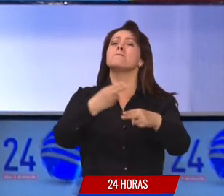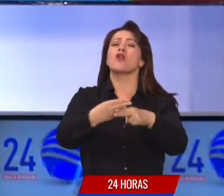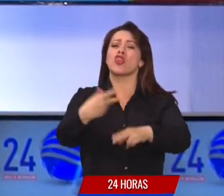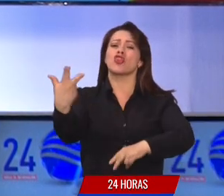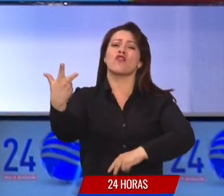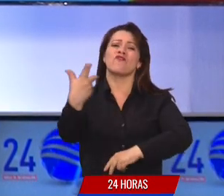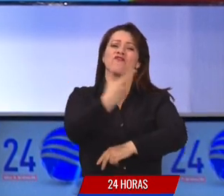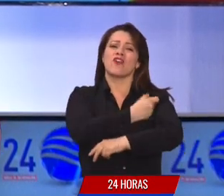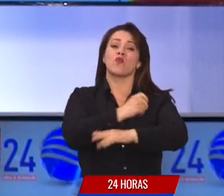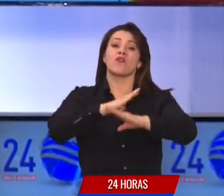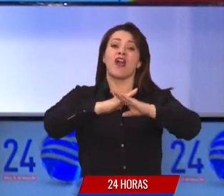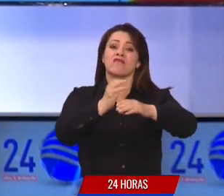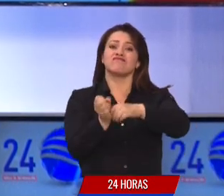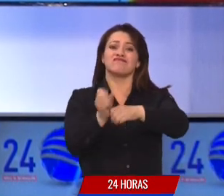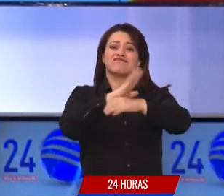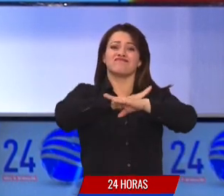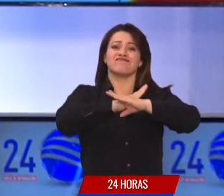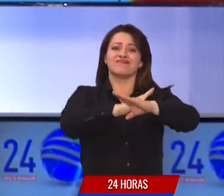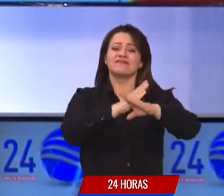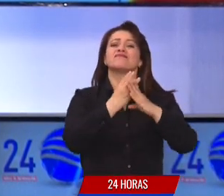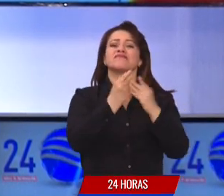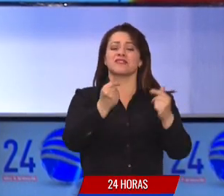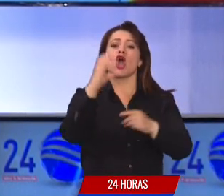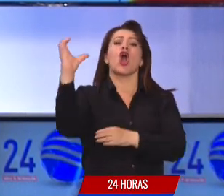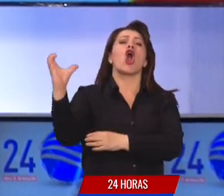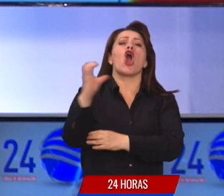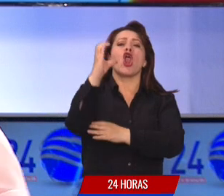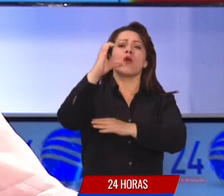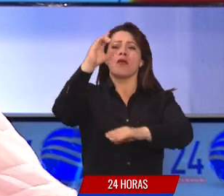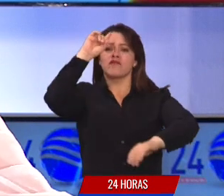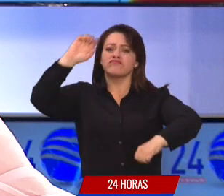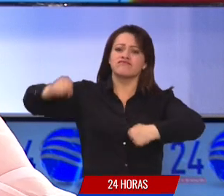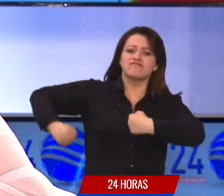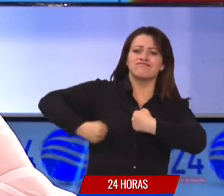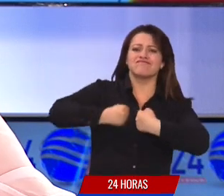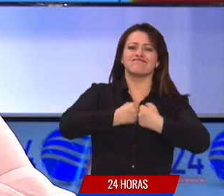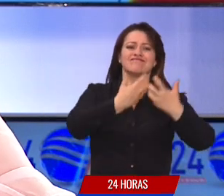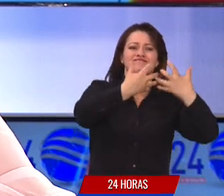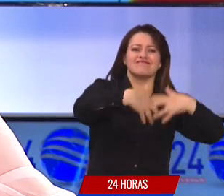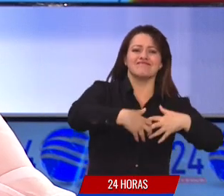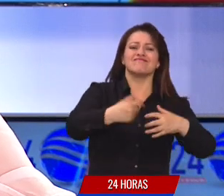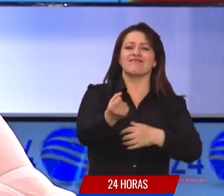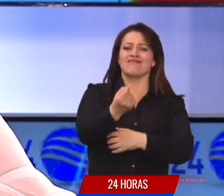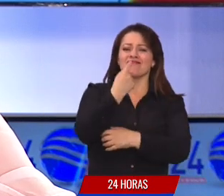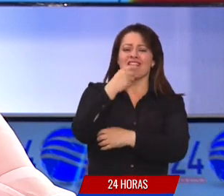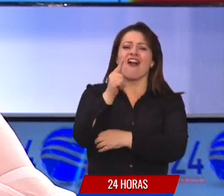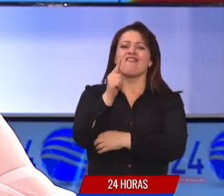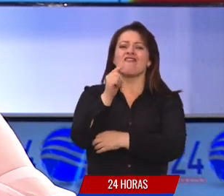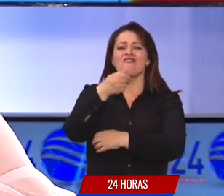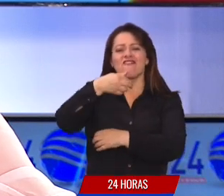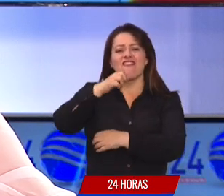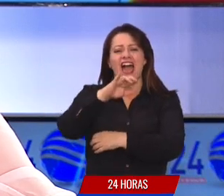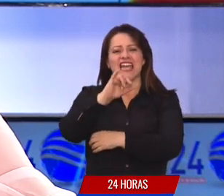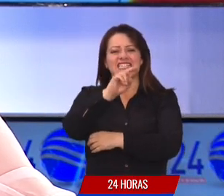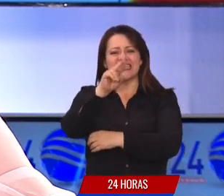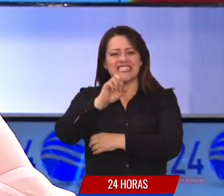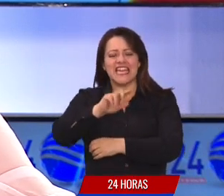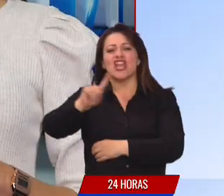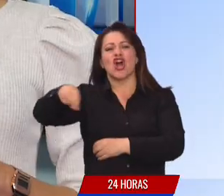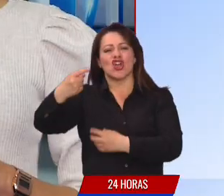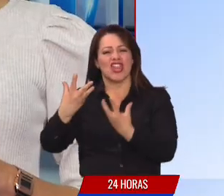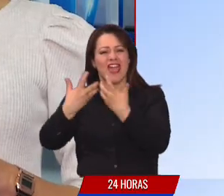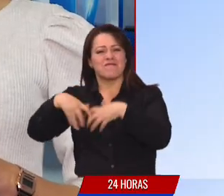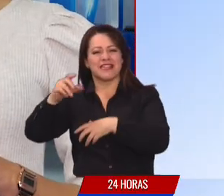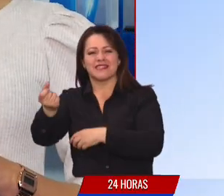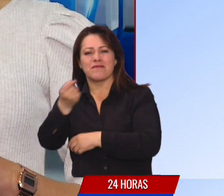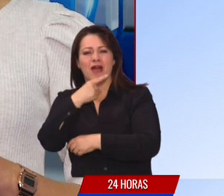de la vacuna contra el COVID-19. Colombia cerró acuerdos con las farmacéuticas Pfizer y AstraZeneca para comenzar la vacunación en el país. Saludamos a Manuela